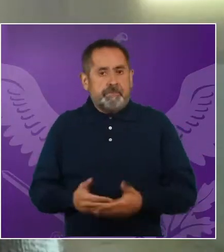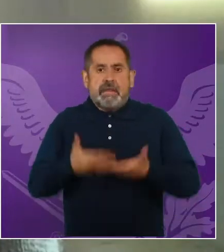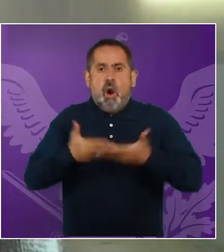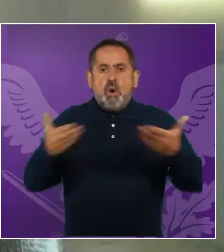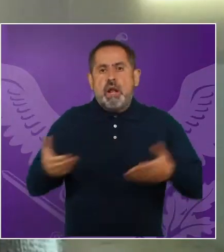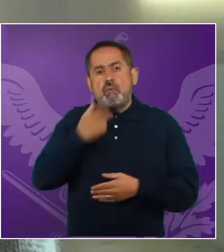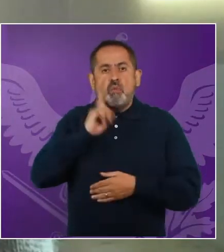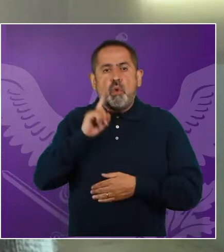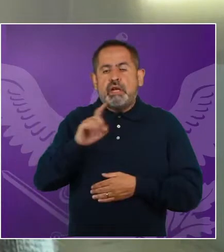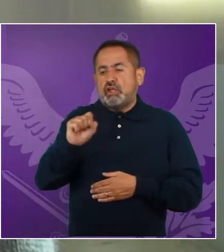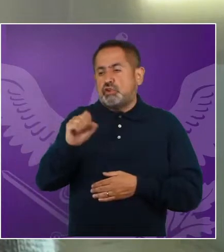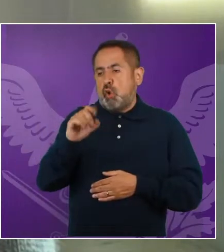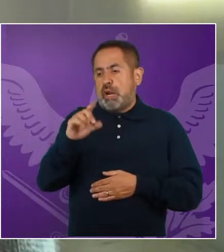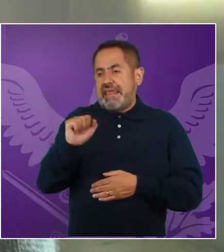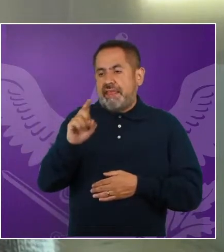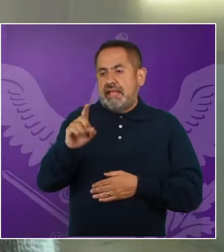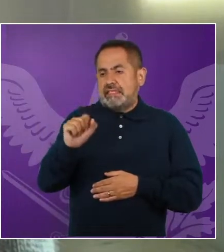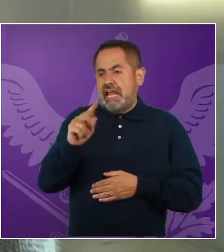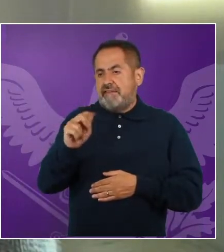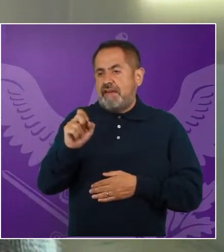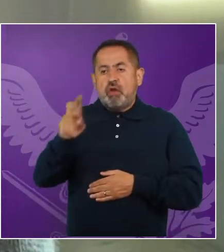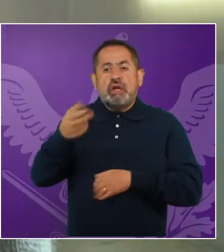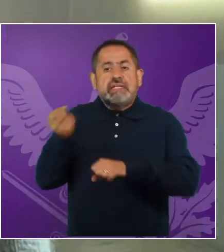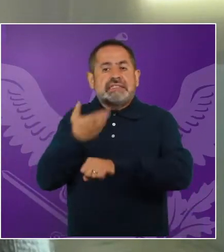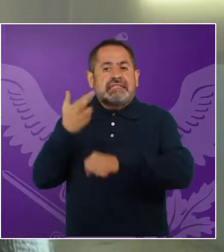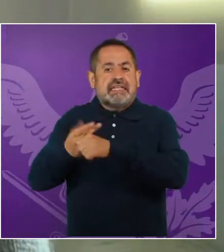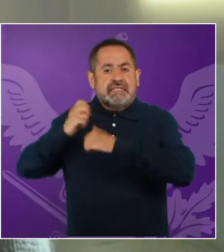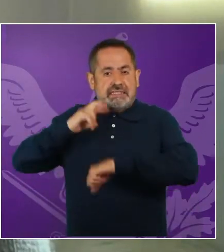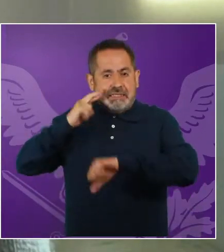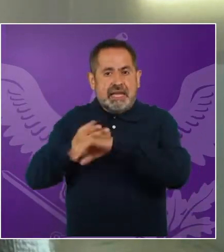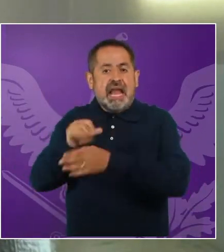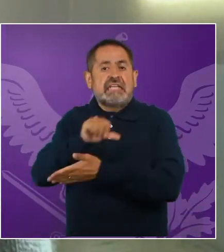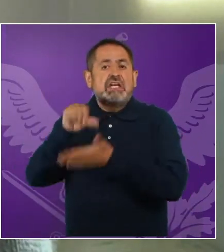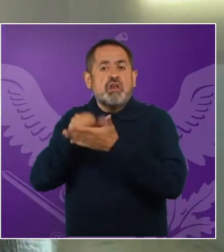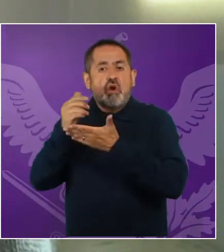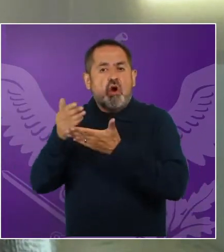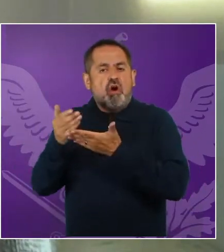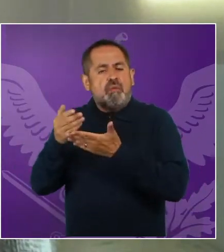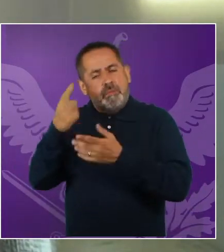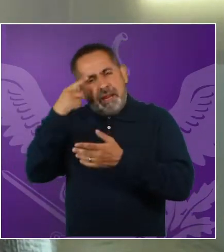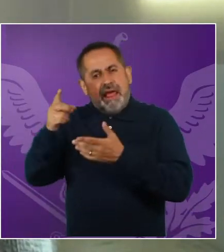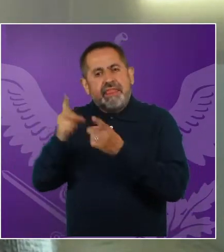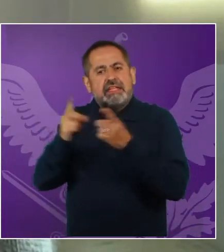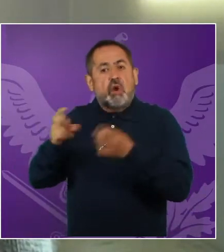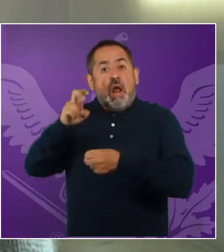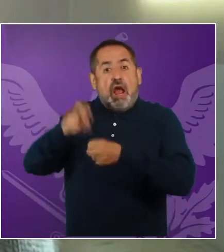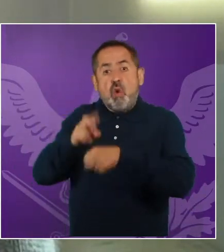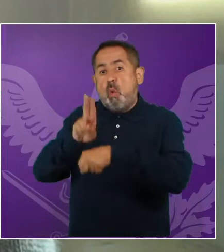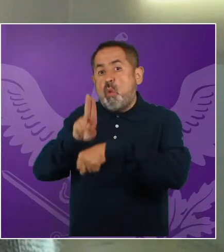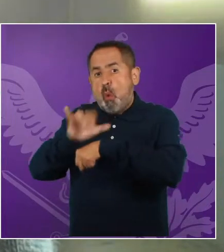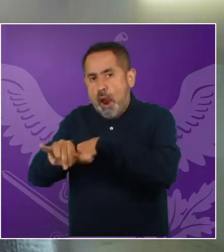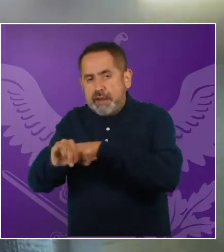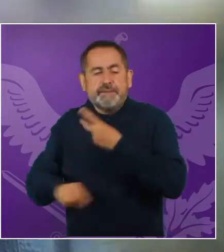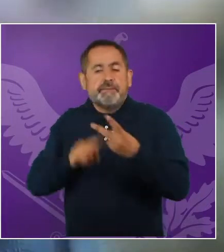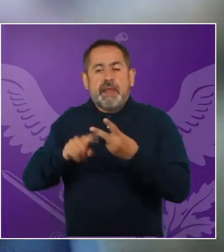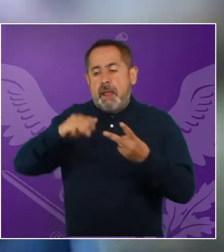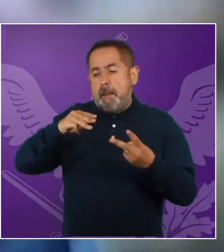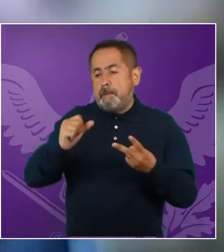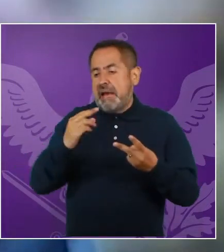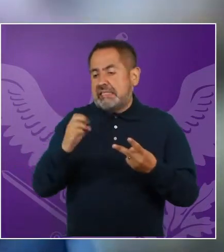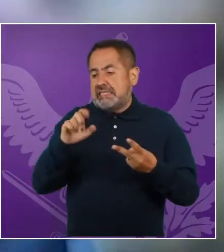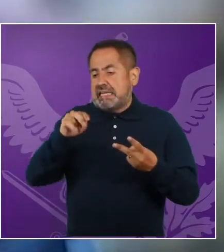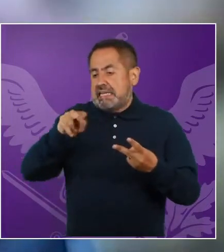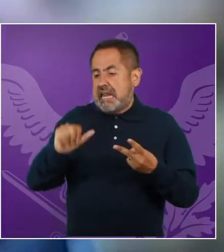En esta ocasión, Soledad Salvador, secretaria ejecutiva del Centro Interdisciplinario de Estudios sobre el Desarrollo de Uruguay, y